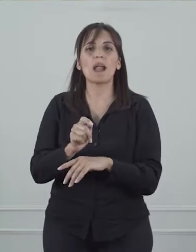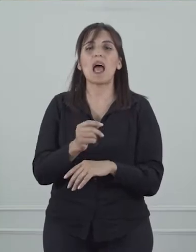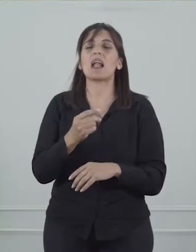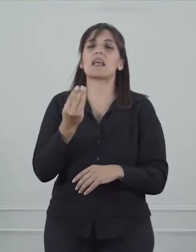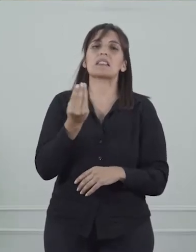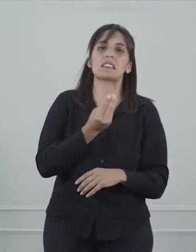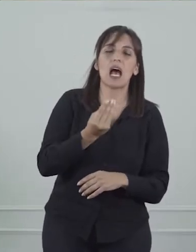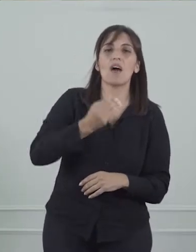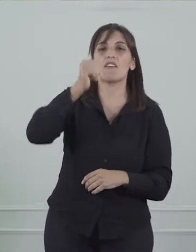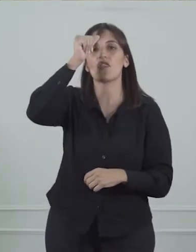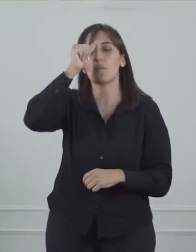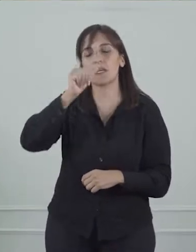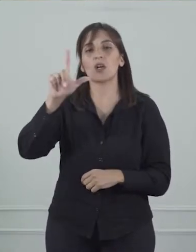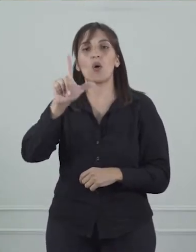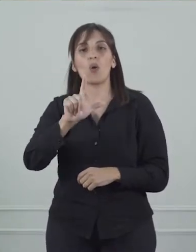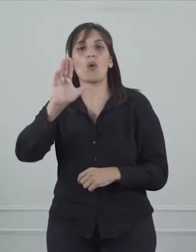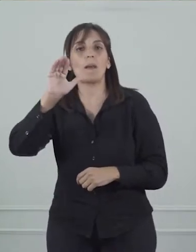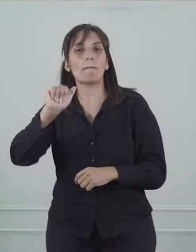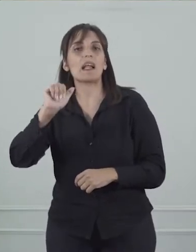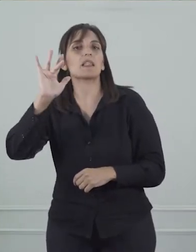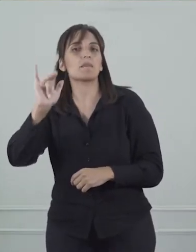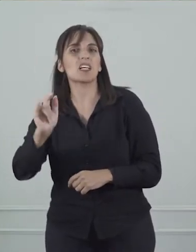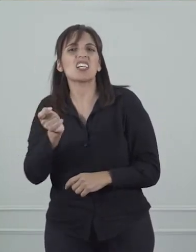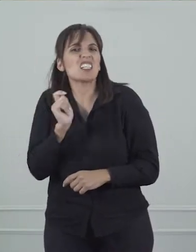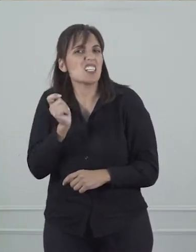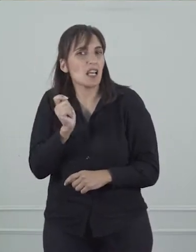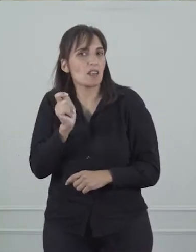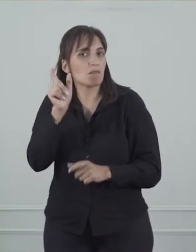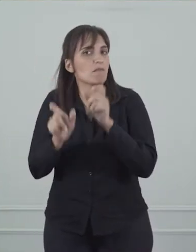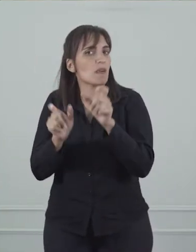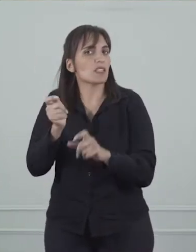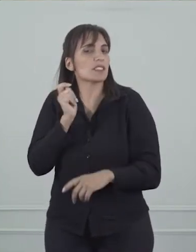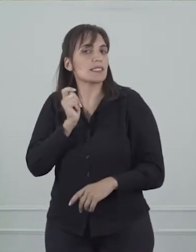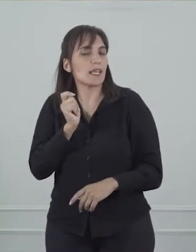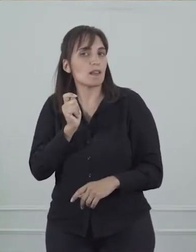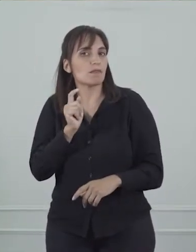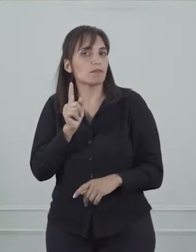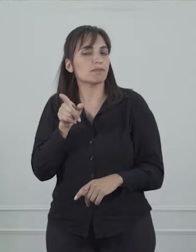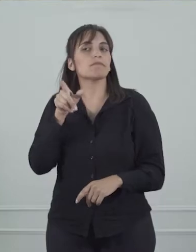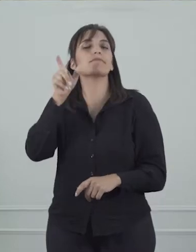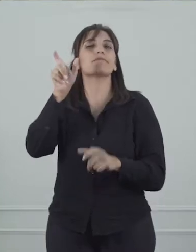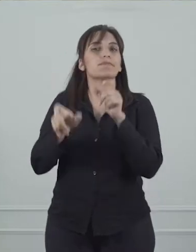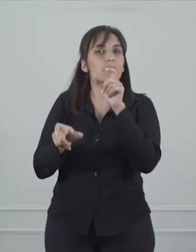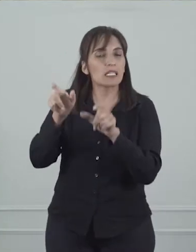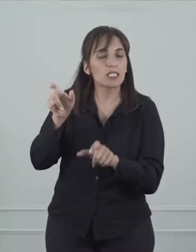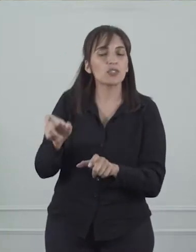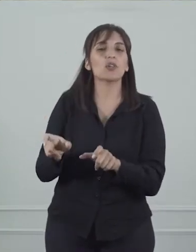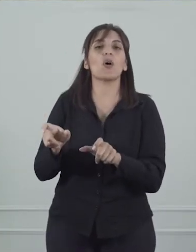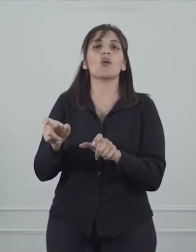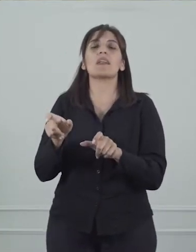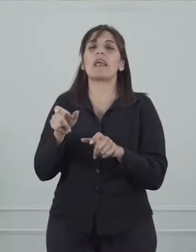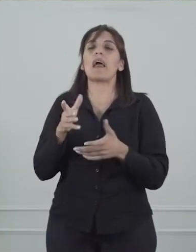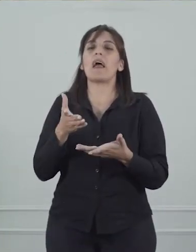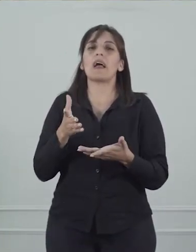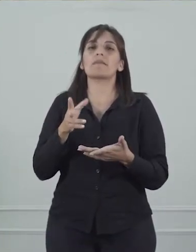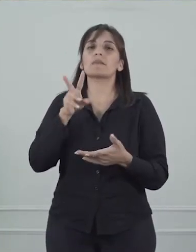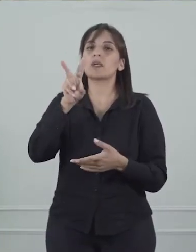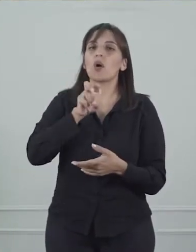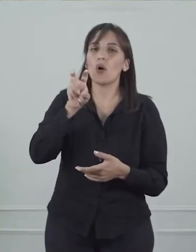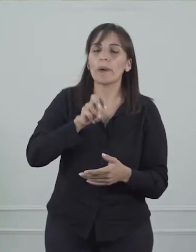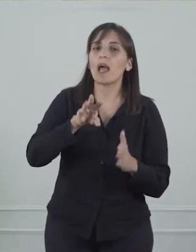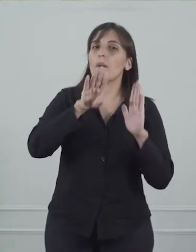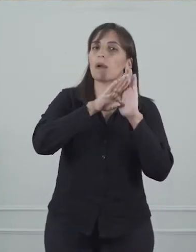miércoles? Son todos los beneficiarios de algún programa del ANSES, jubilación,